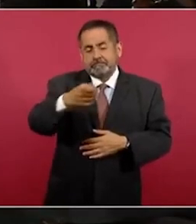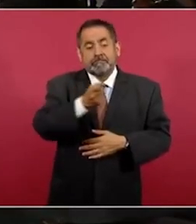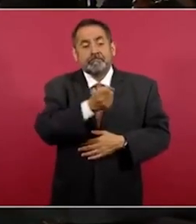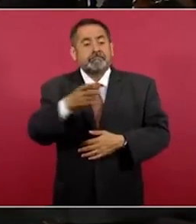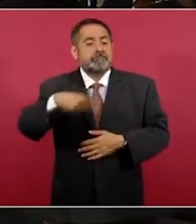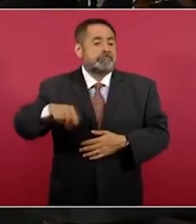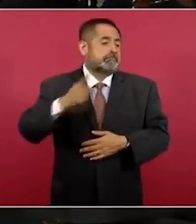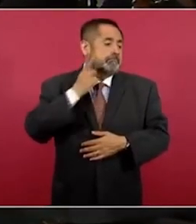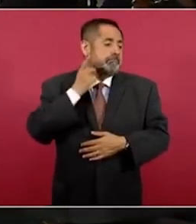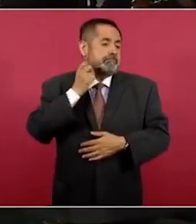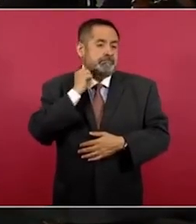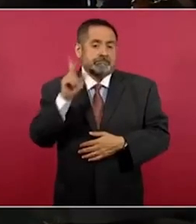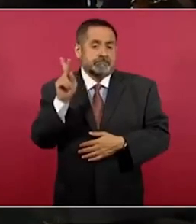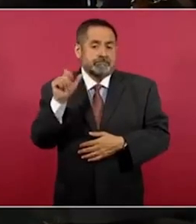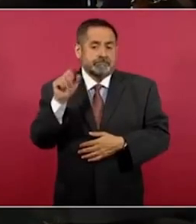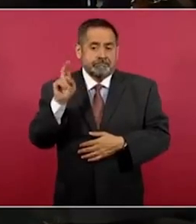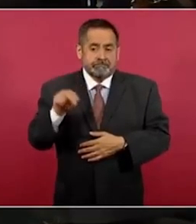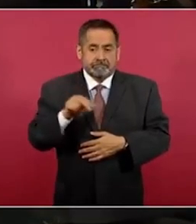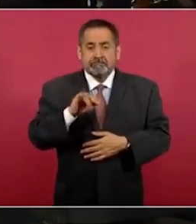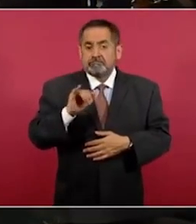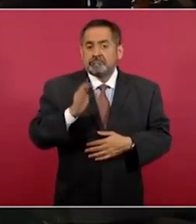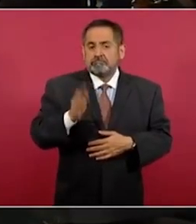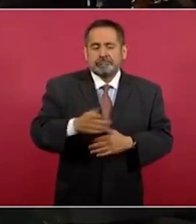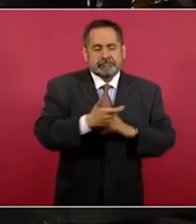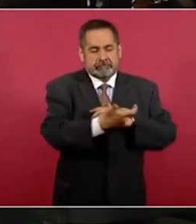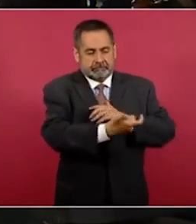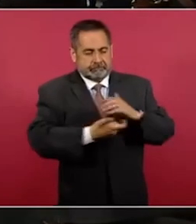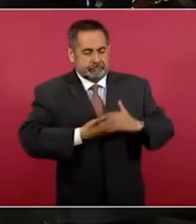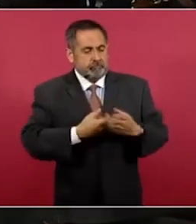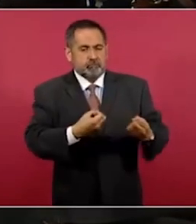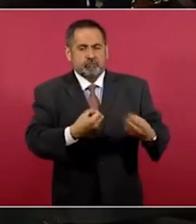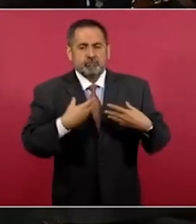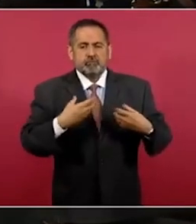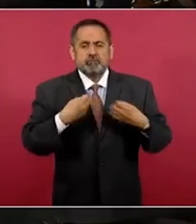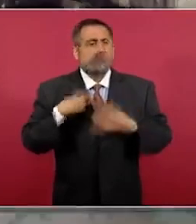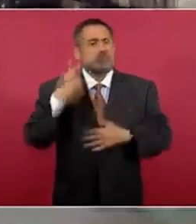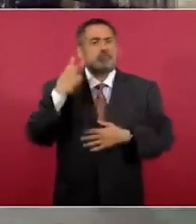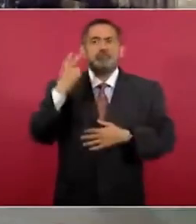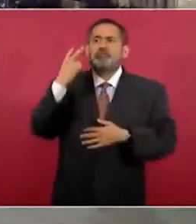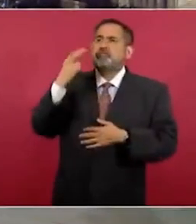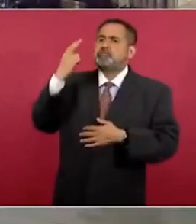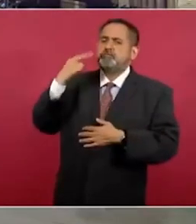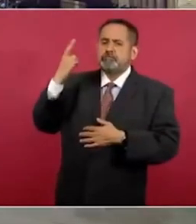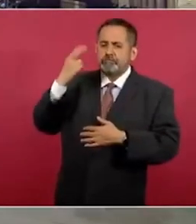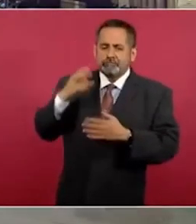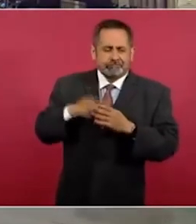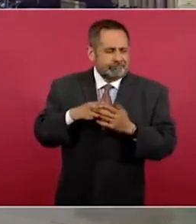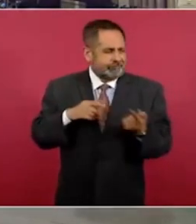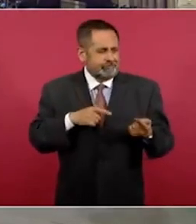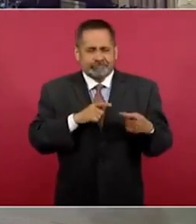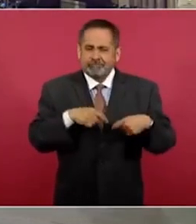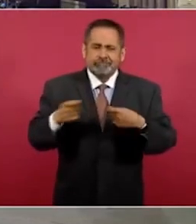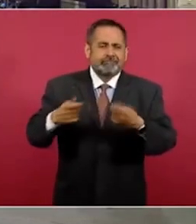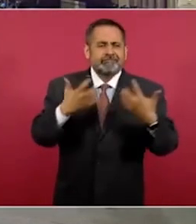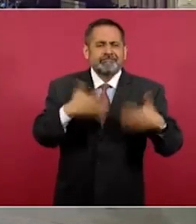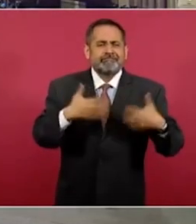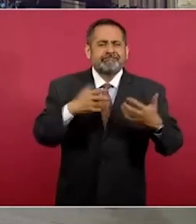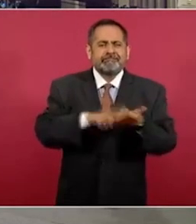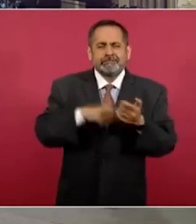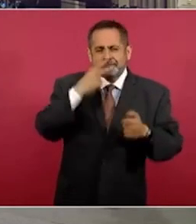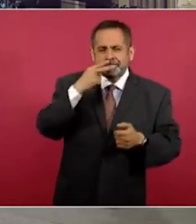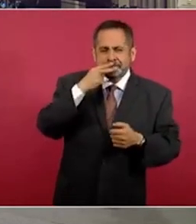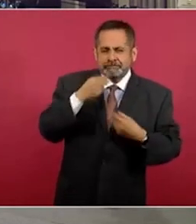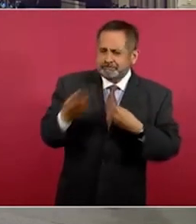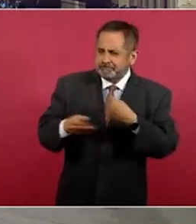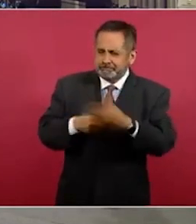panistas habían recibido viajes por parte de una tabacalera a una